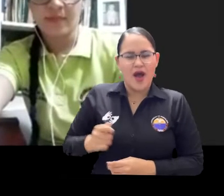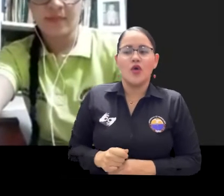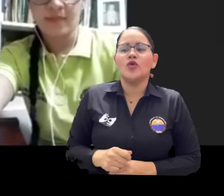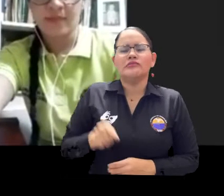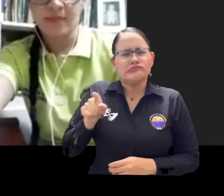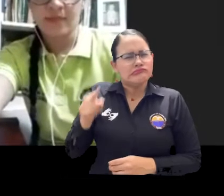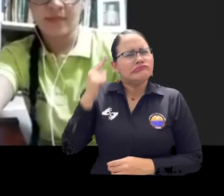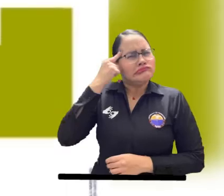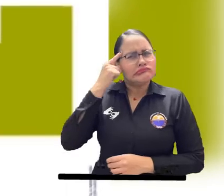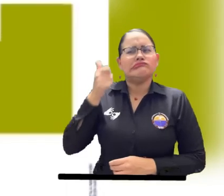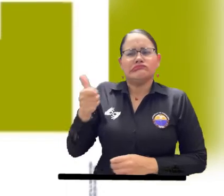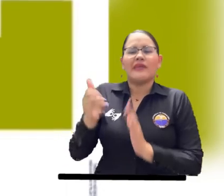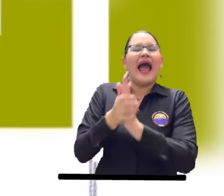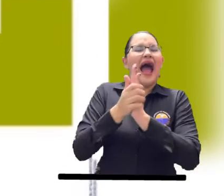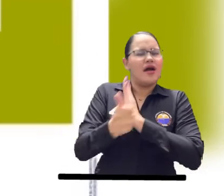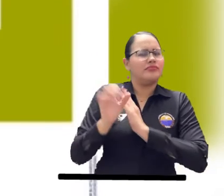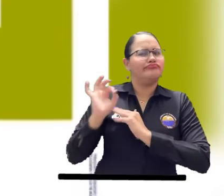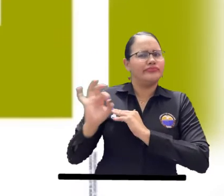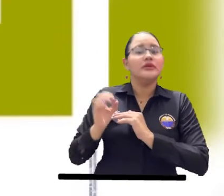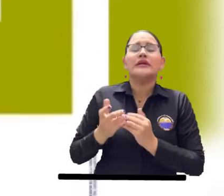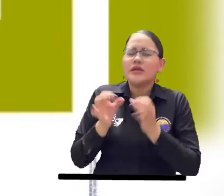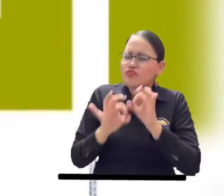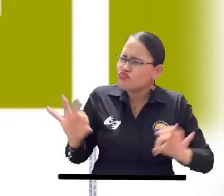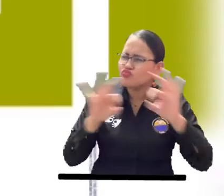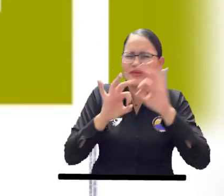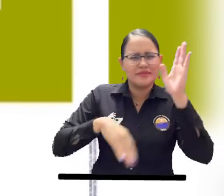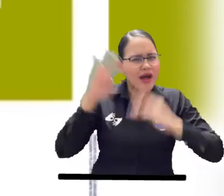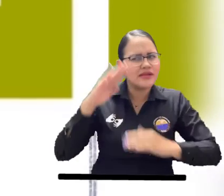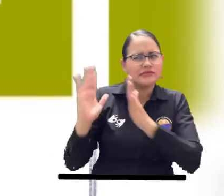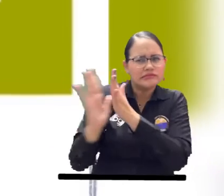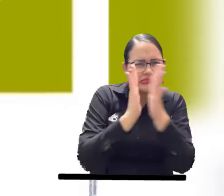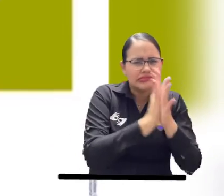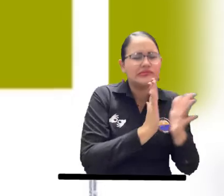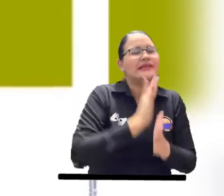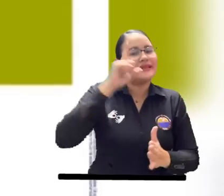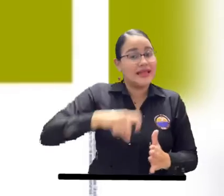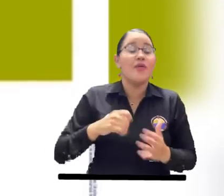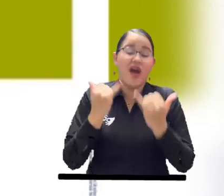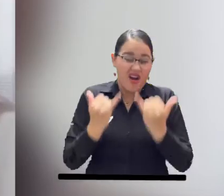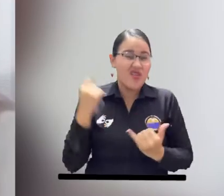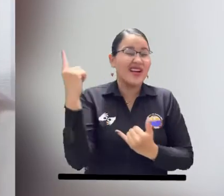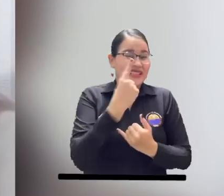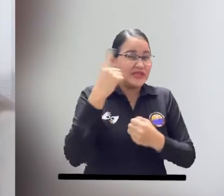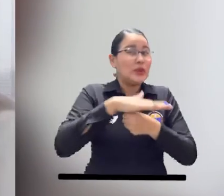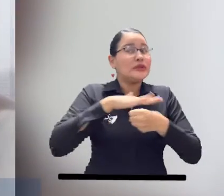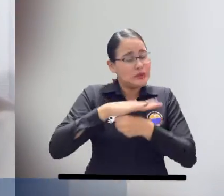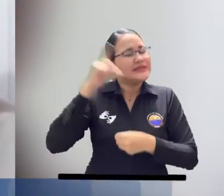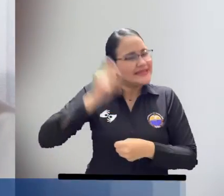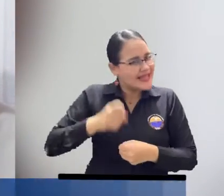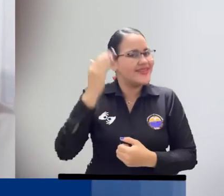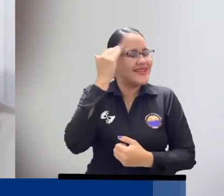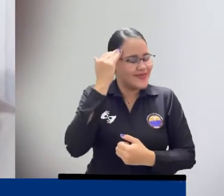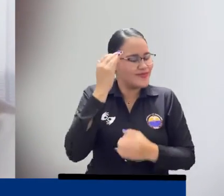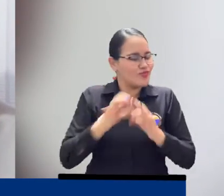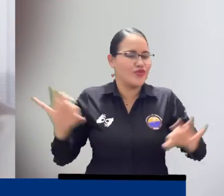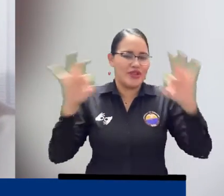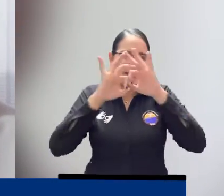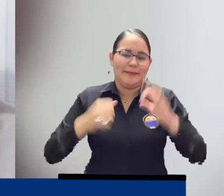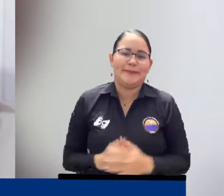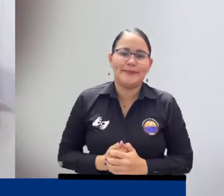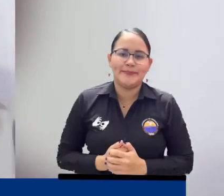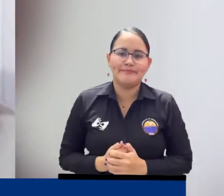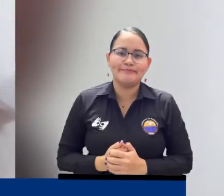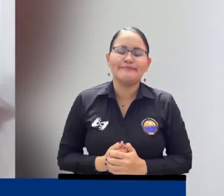muy muy importante en acción para la actualidad estamos viviendo como siempre es un gusto escucharlo y siempre con un